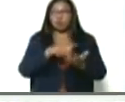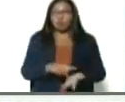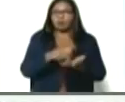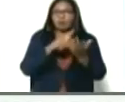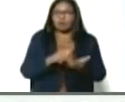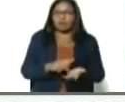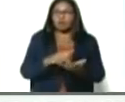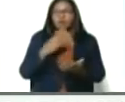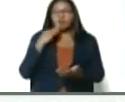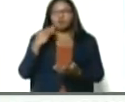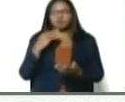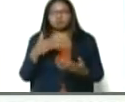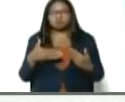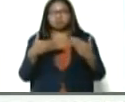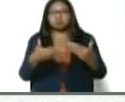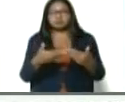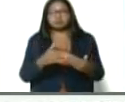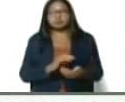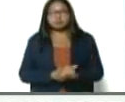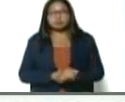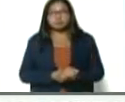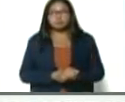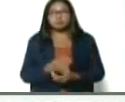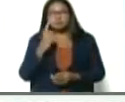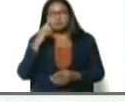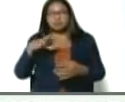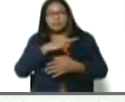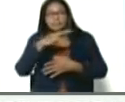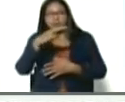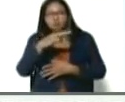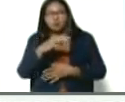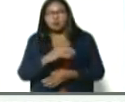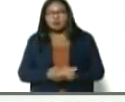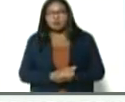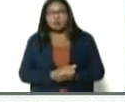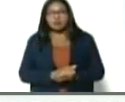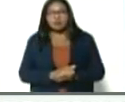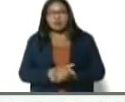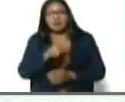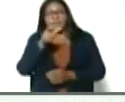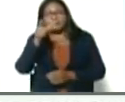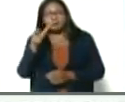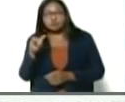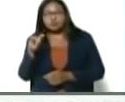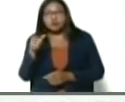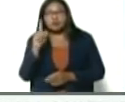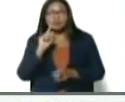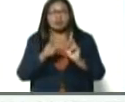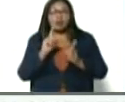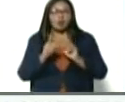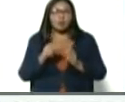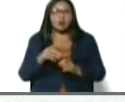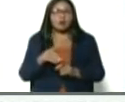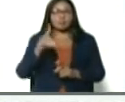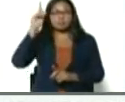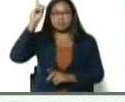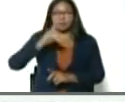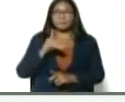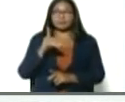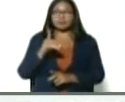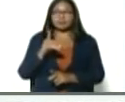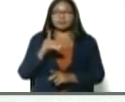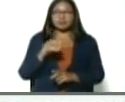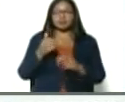los adolescentes, para la juventud. Tiene un elemento espiritual, presidente, que es para las personas que tienen alguna discapacidad a través de la